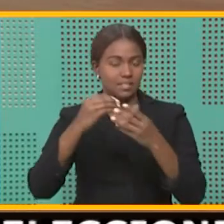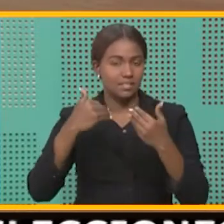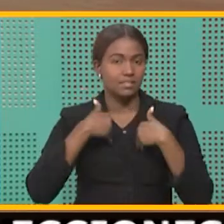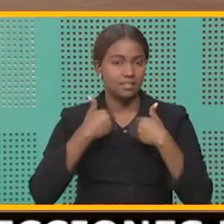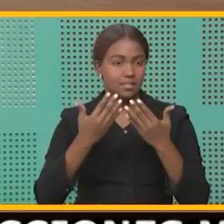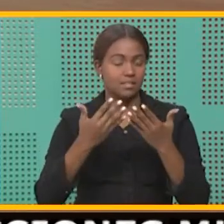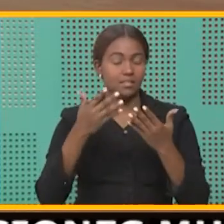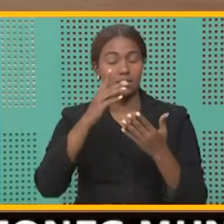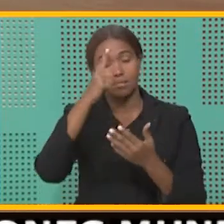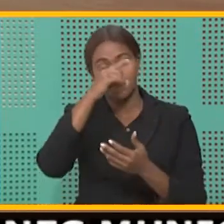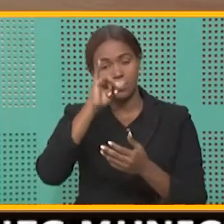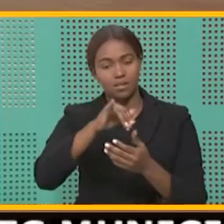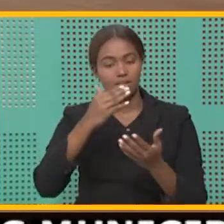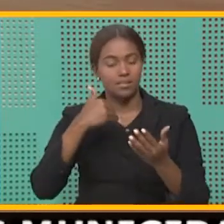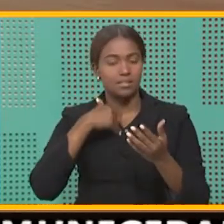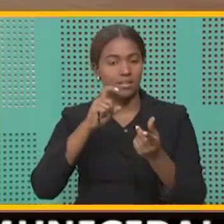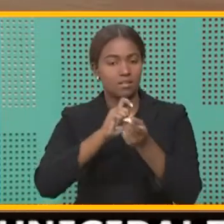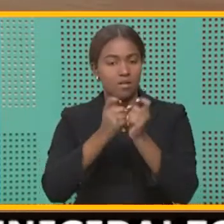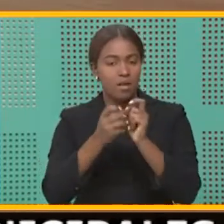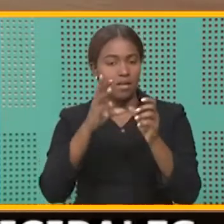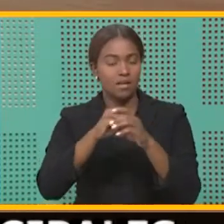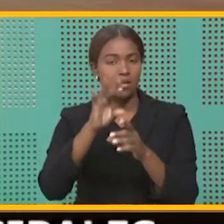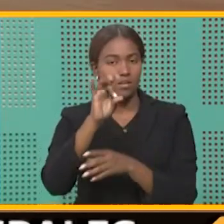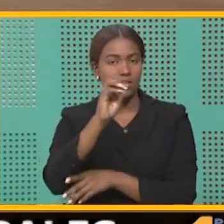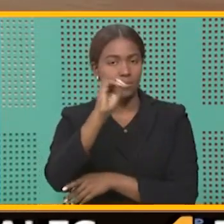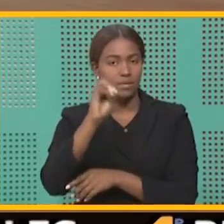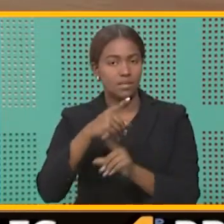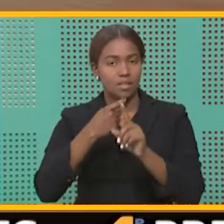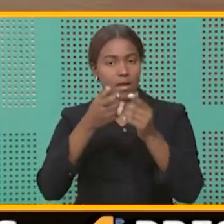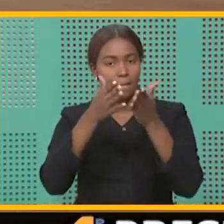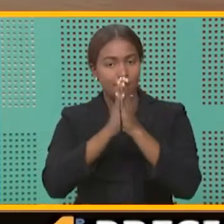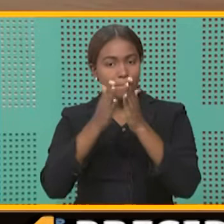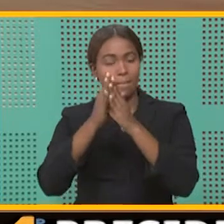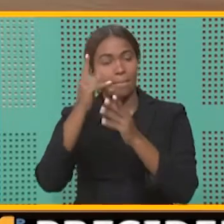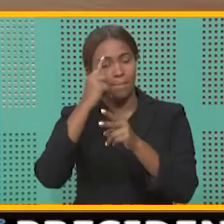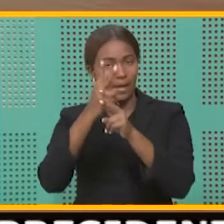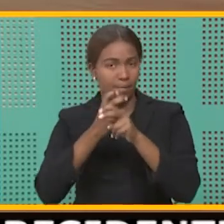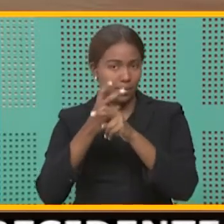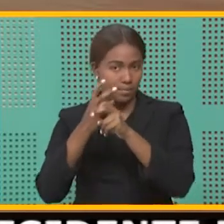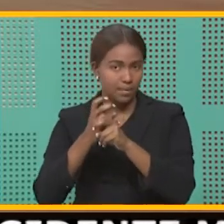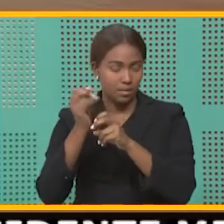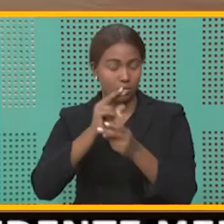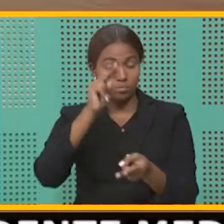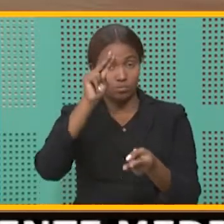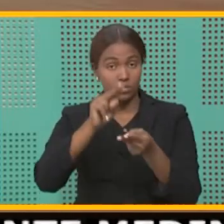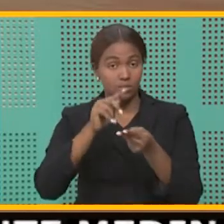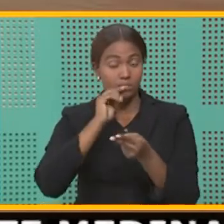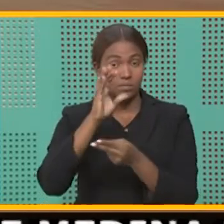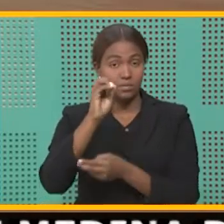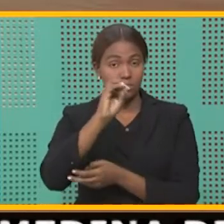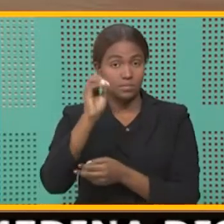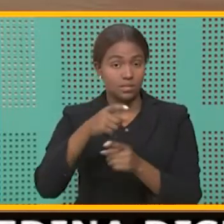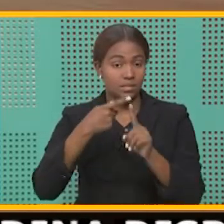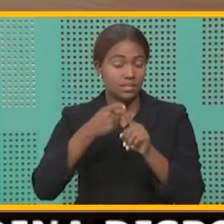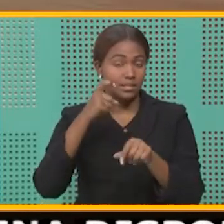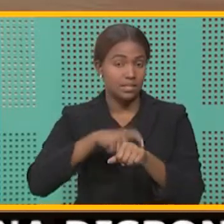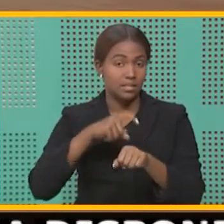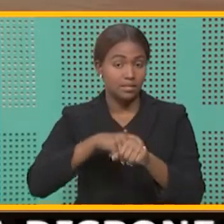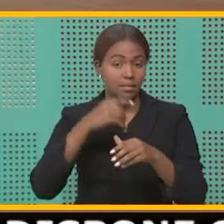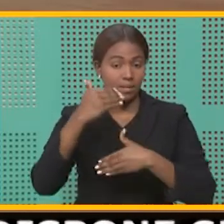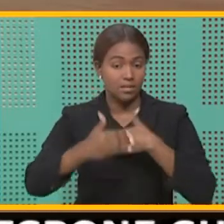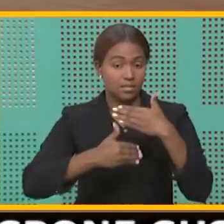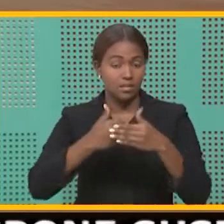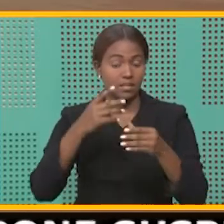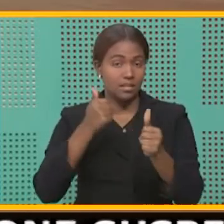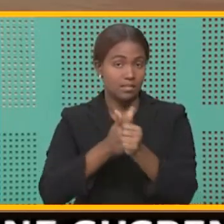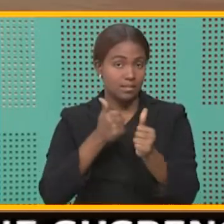de Clientes por la automatización del 80% de las solicitudes de préstamos, la reducción de un 50% en el tiempo de procesamiento